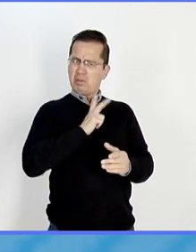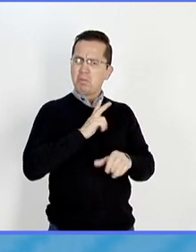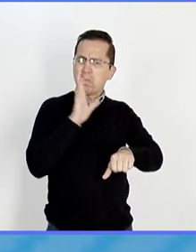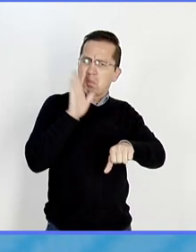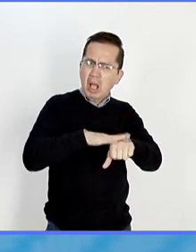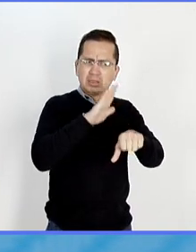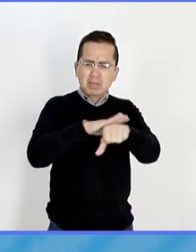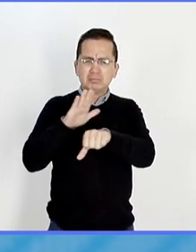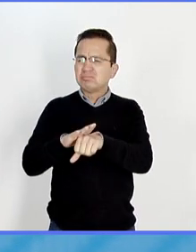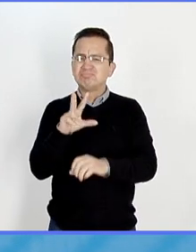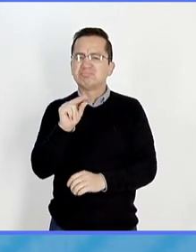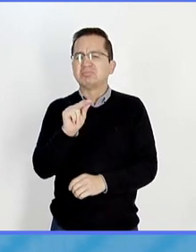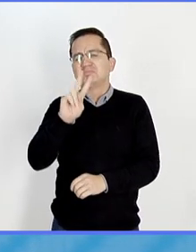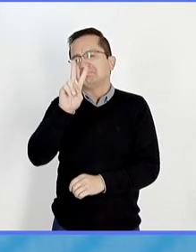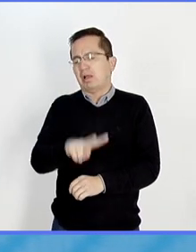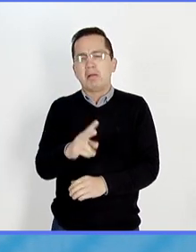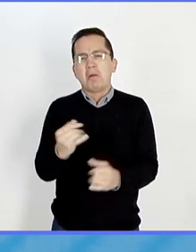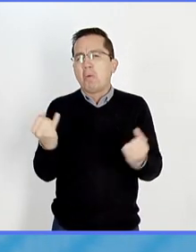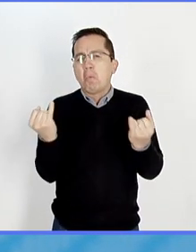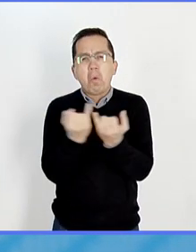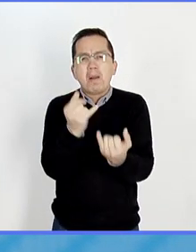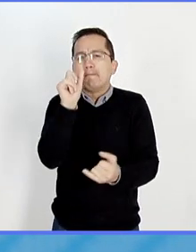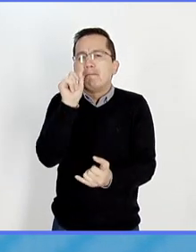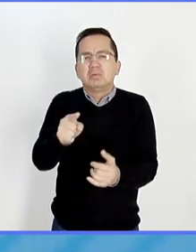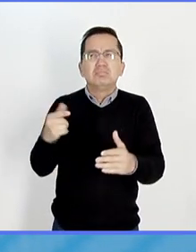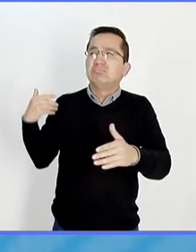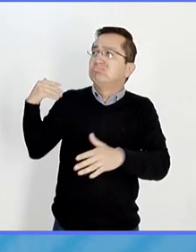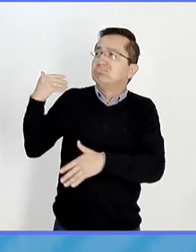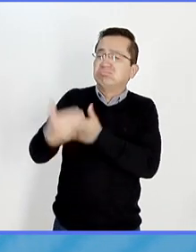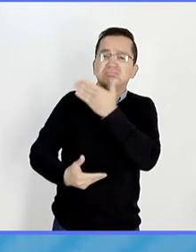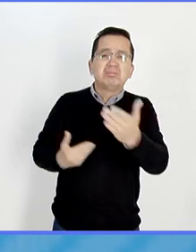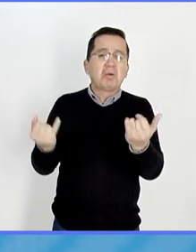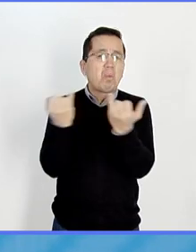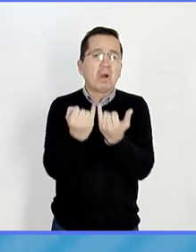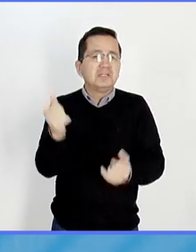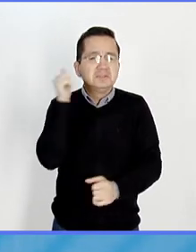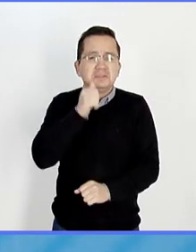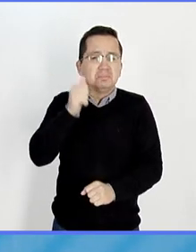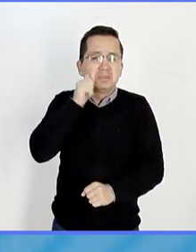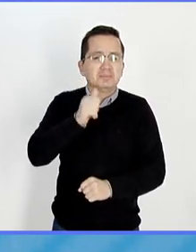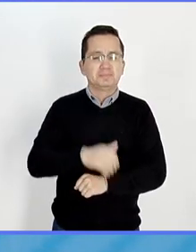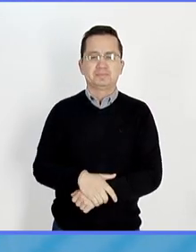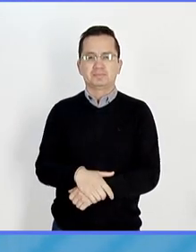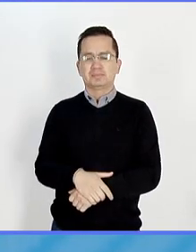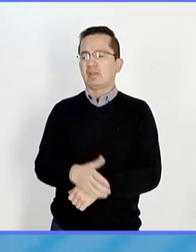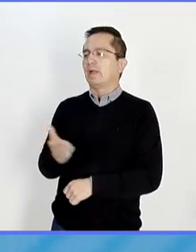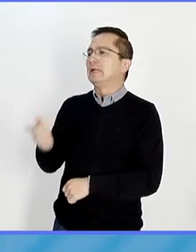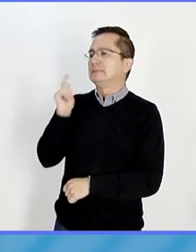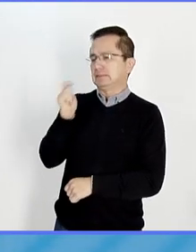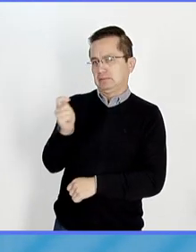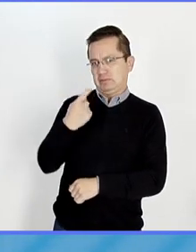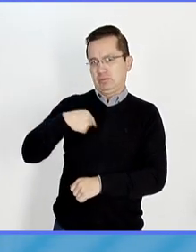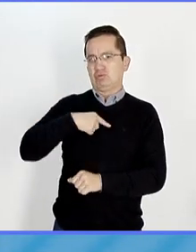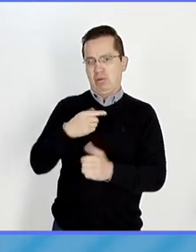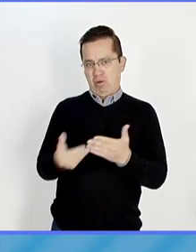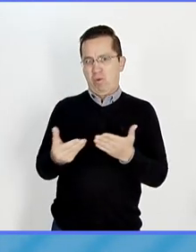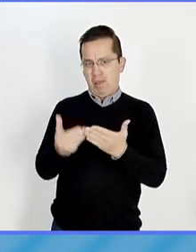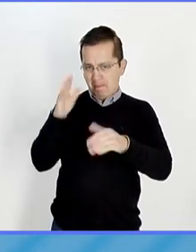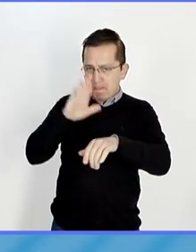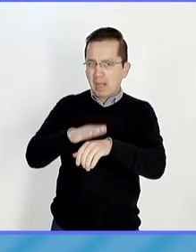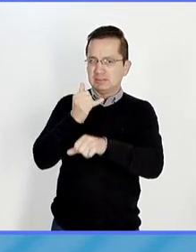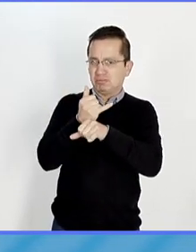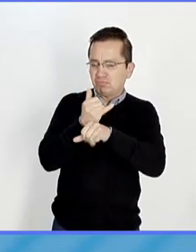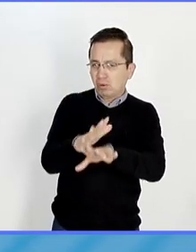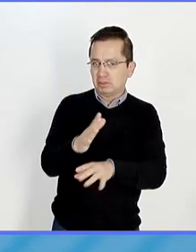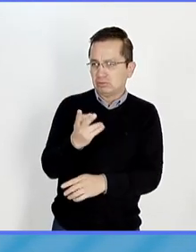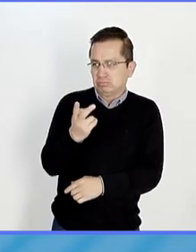estamos padeciendo es la que siempre ha habido. Entonces, lo que tenemos es mayor información y lo cual debemos aprovechar, porque eso